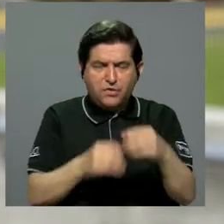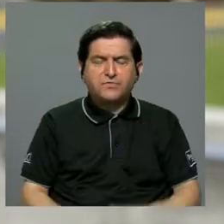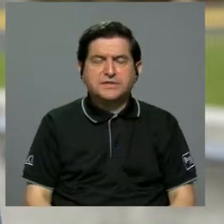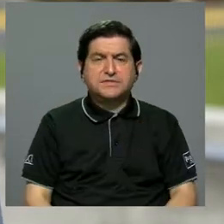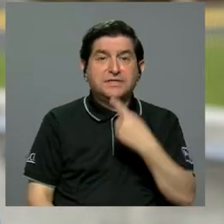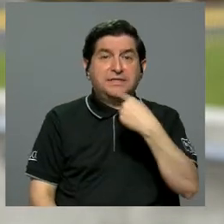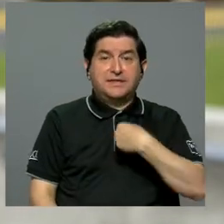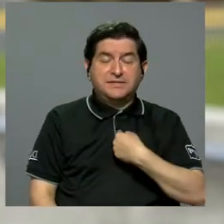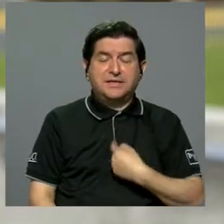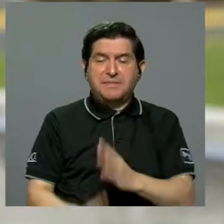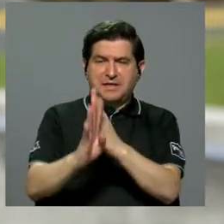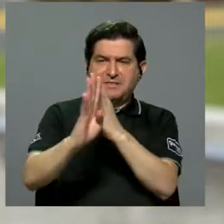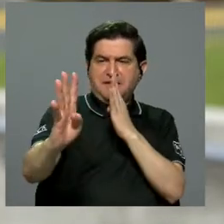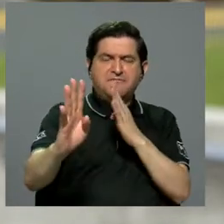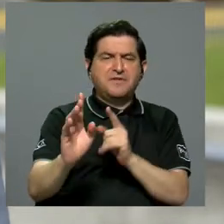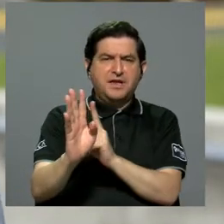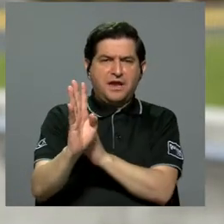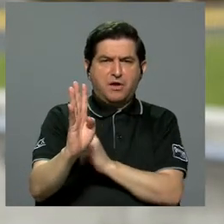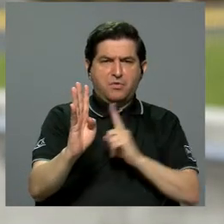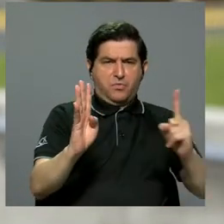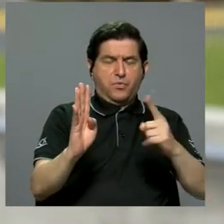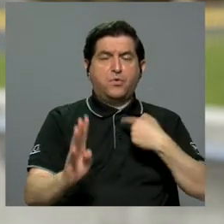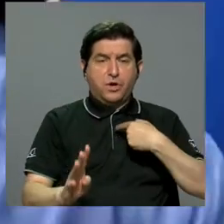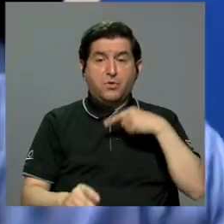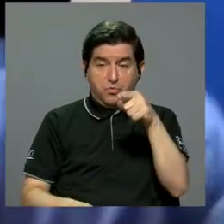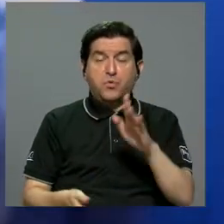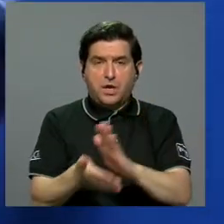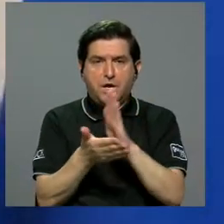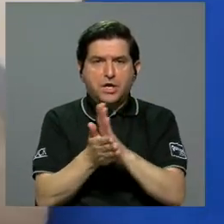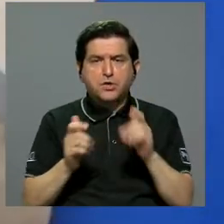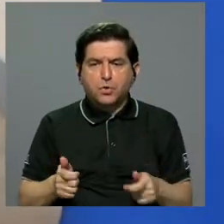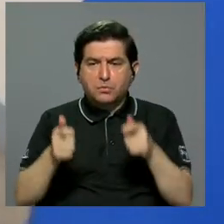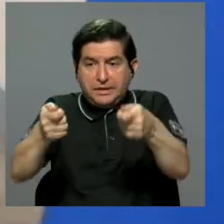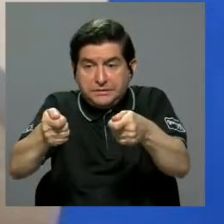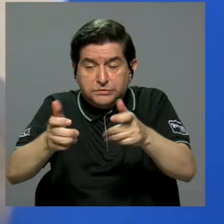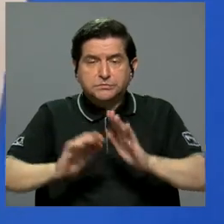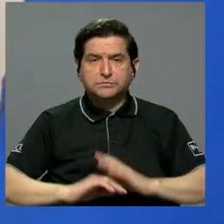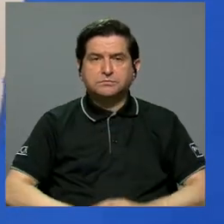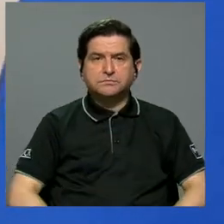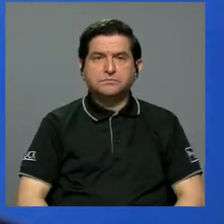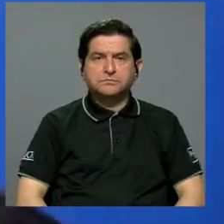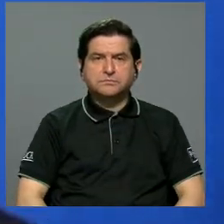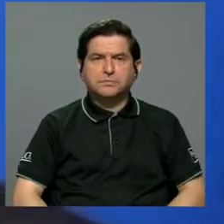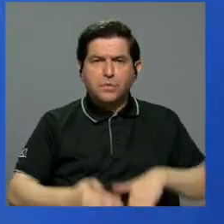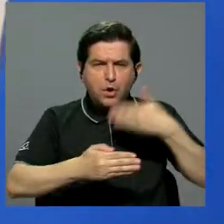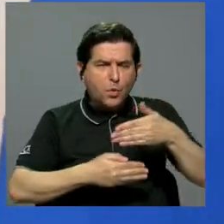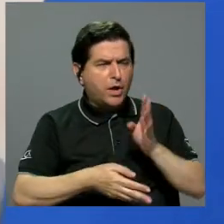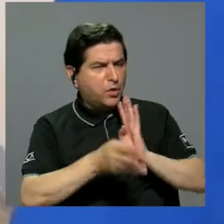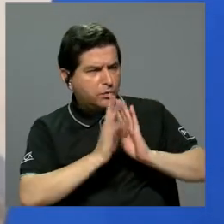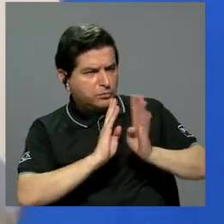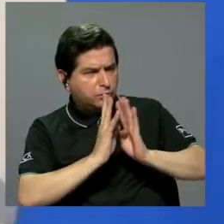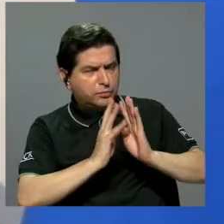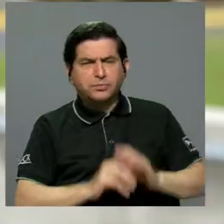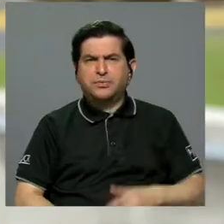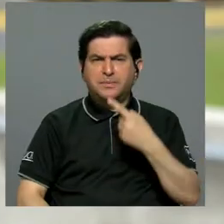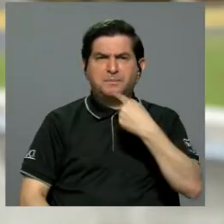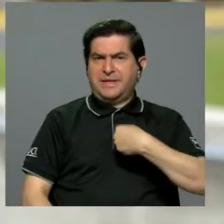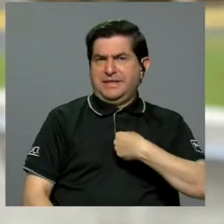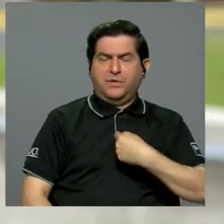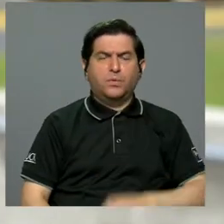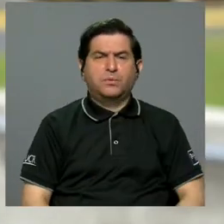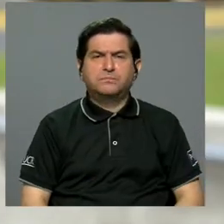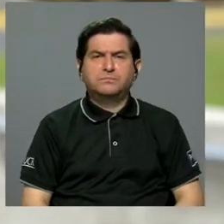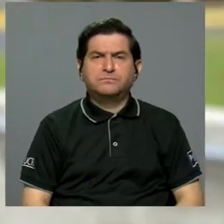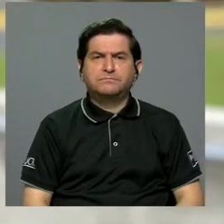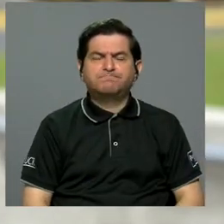me indicaron que me saliera de la fila que uno hace para presentar los documentos en ventanilla. Después de un intercambio me